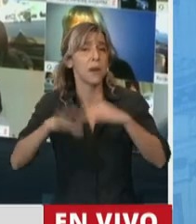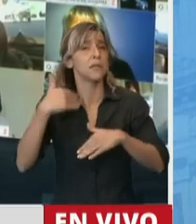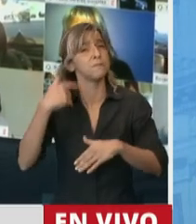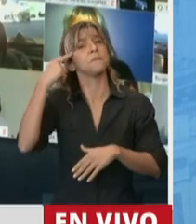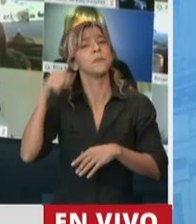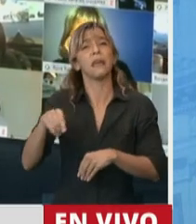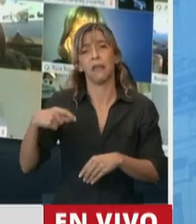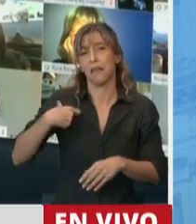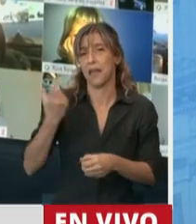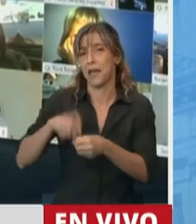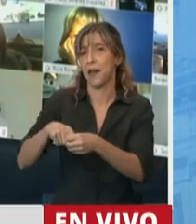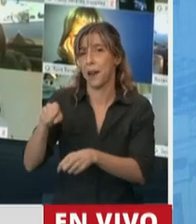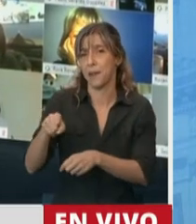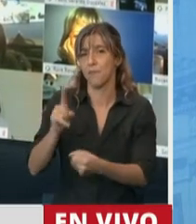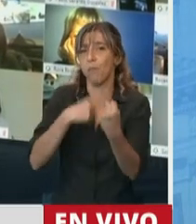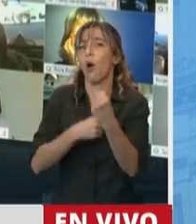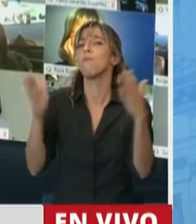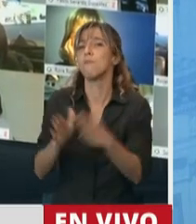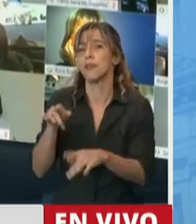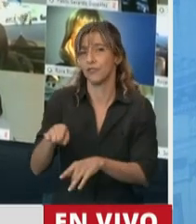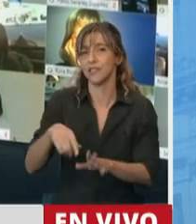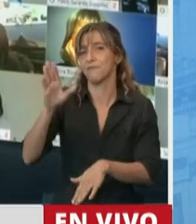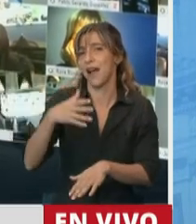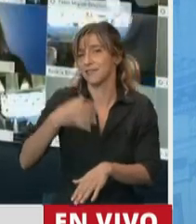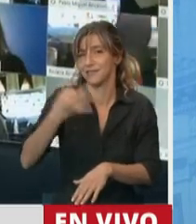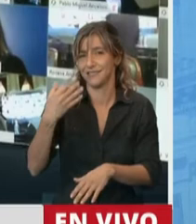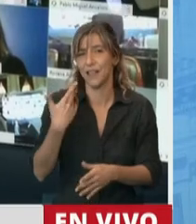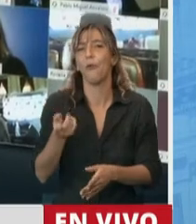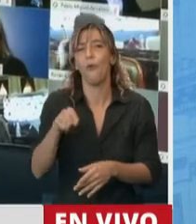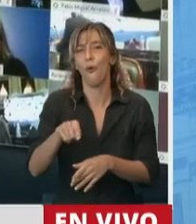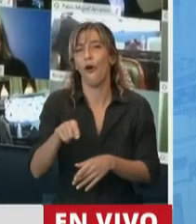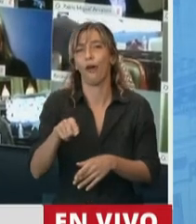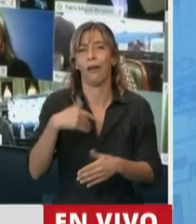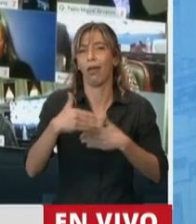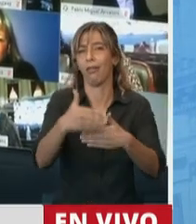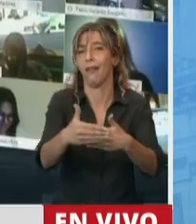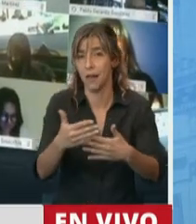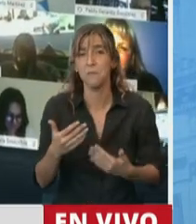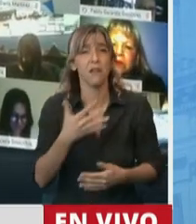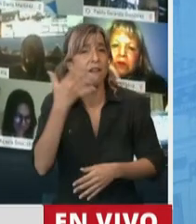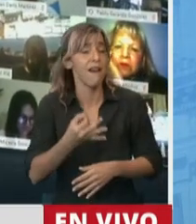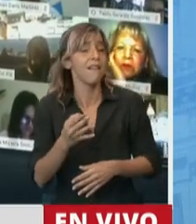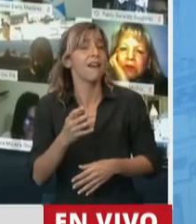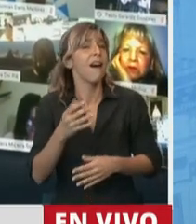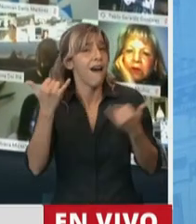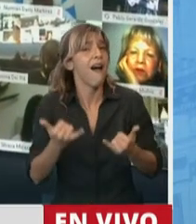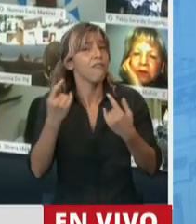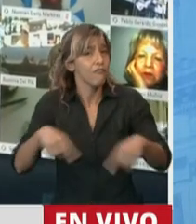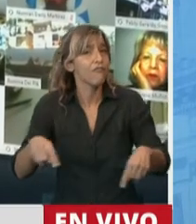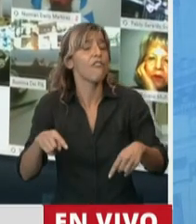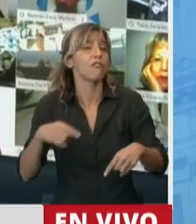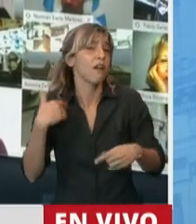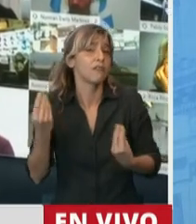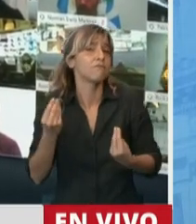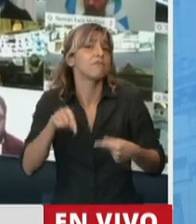la negociación colectiva cuestiones que no son específicas de cada actividad, sino que son comunes al teletrabajo. Y por eso, como decía la